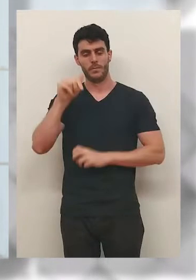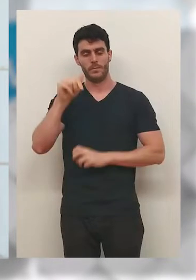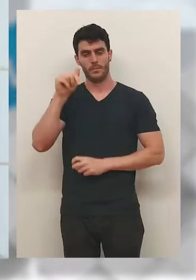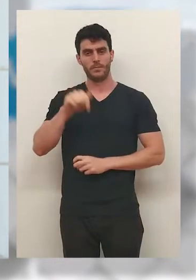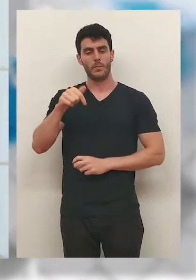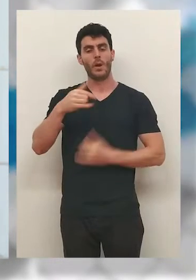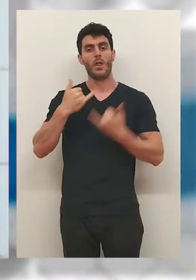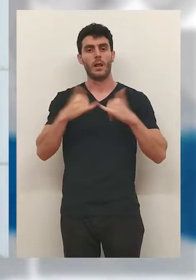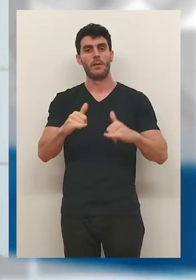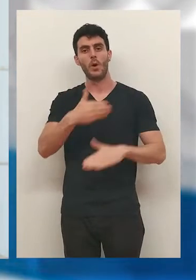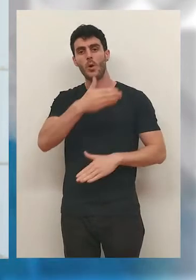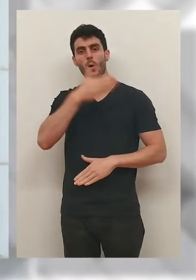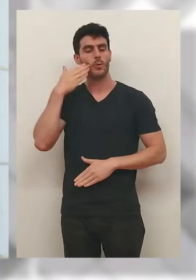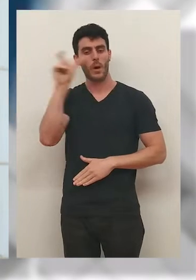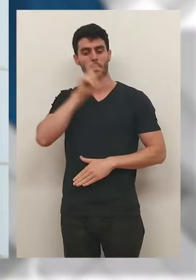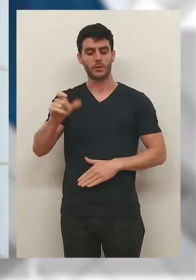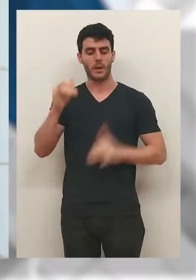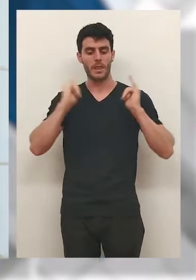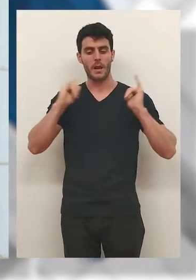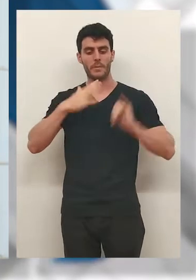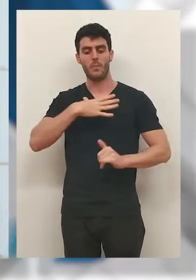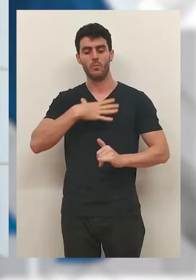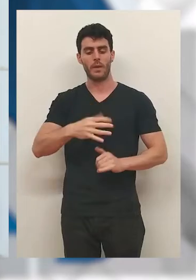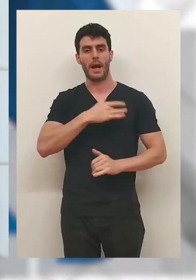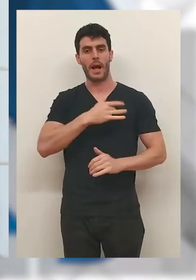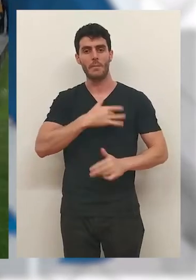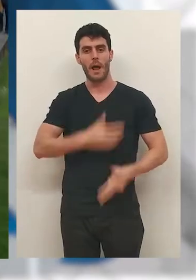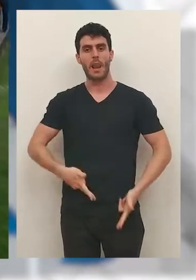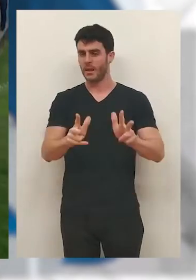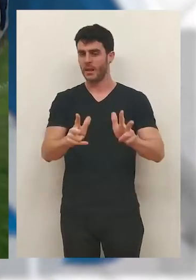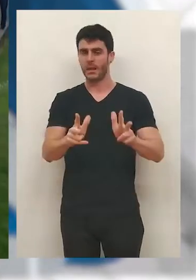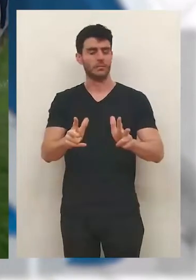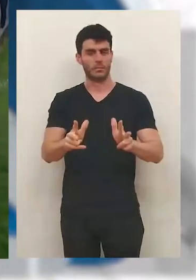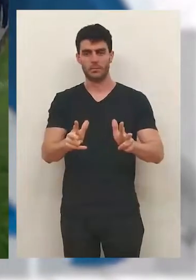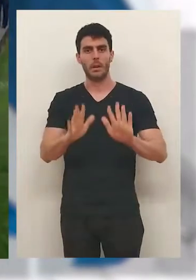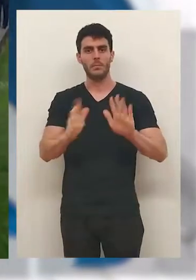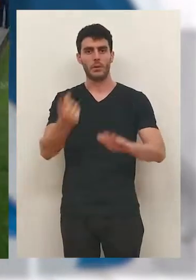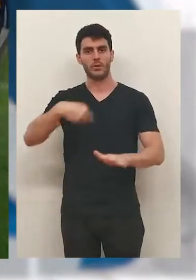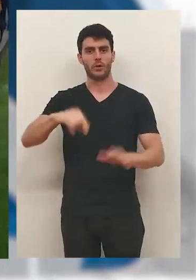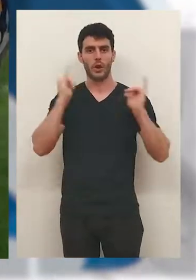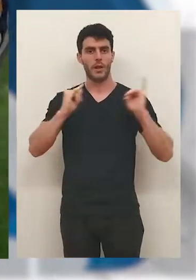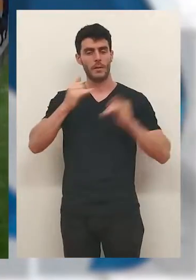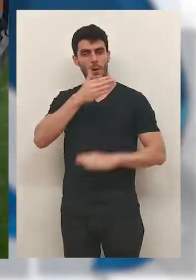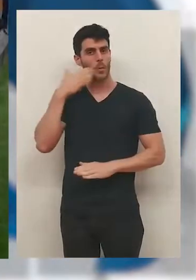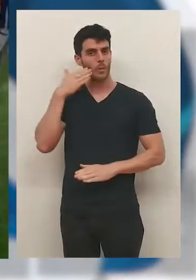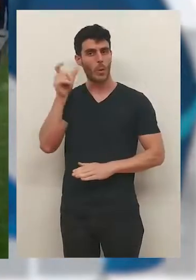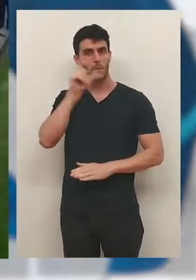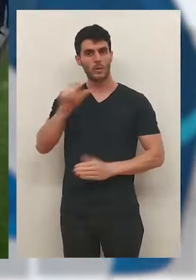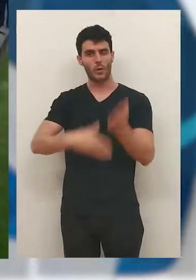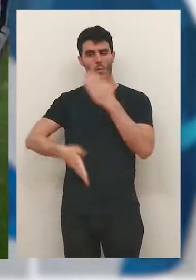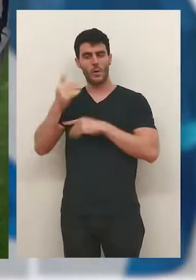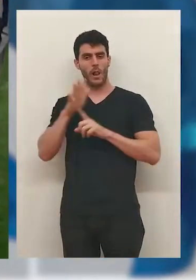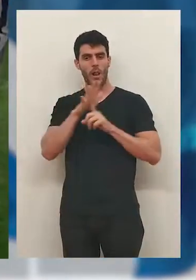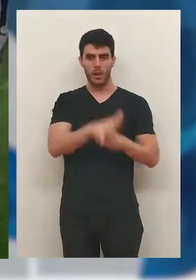asociaciones vecinales aquí presentes. Hoy celebramos el orgullo de quienes pueden celebrar amando con libertad a quienes aman, pero también